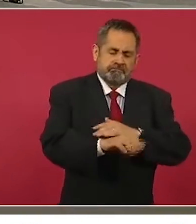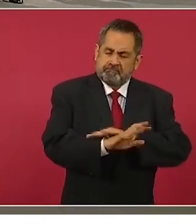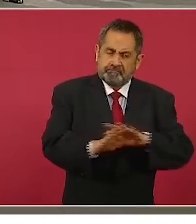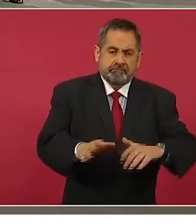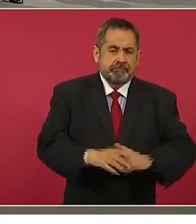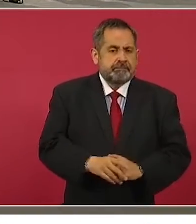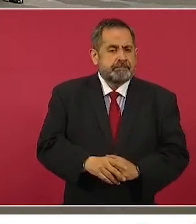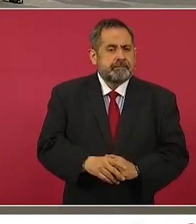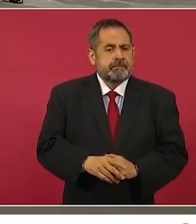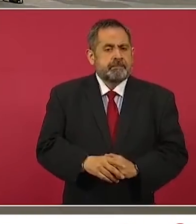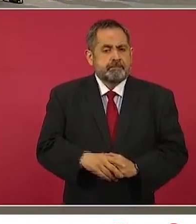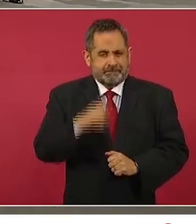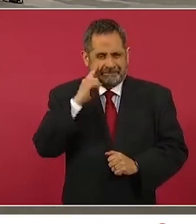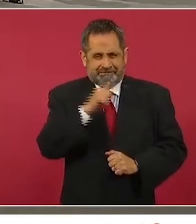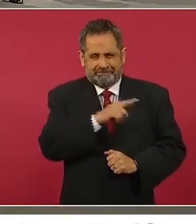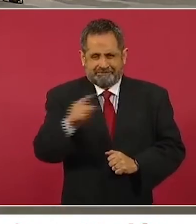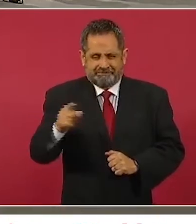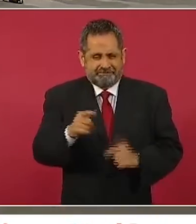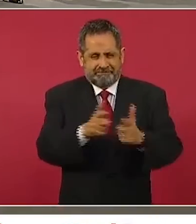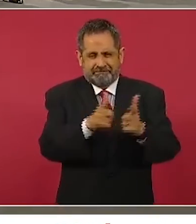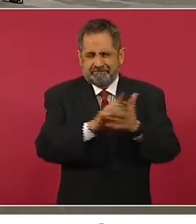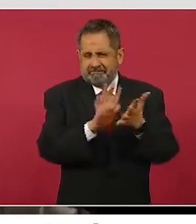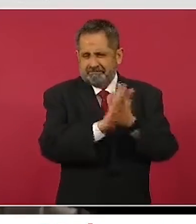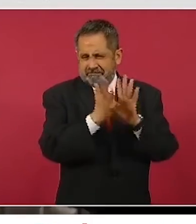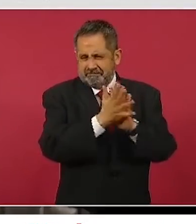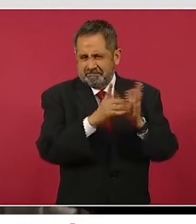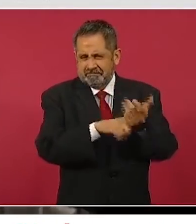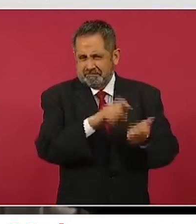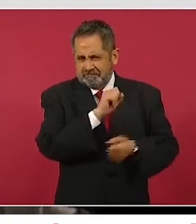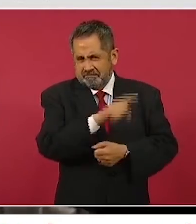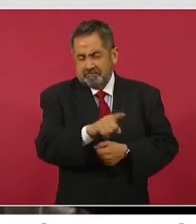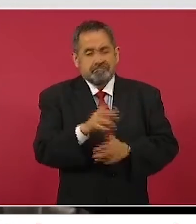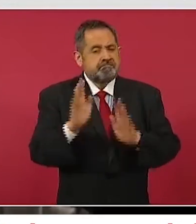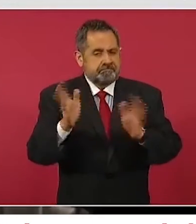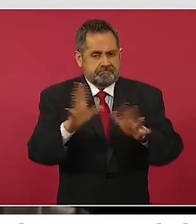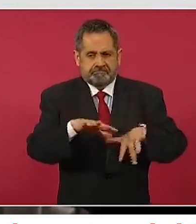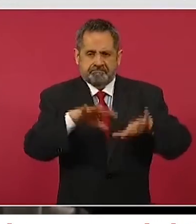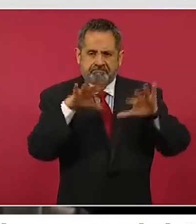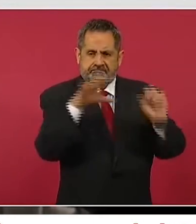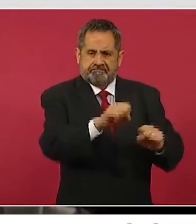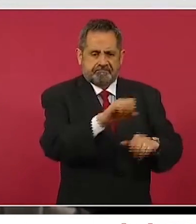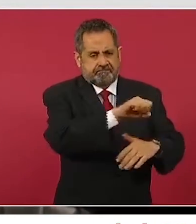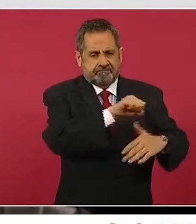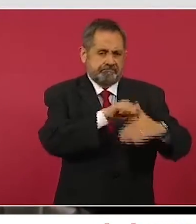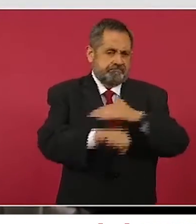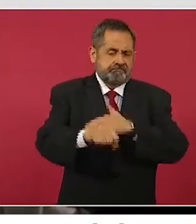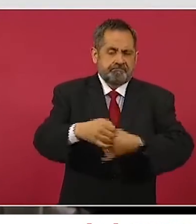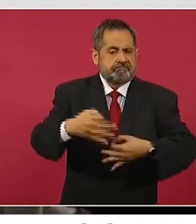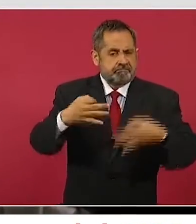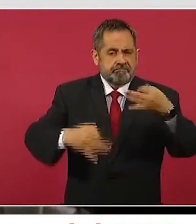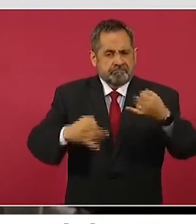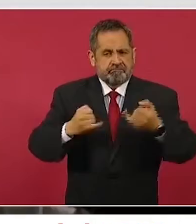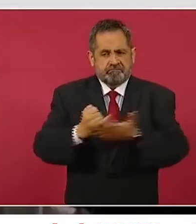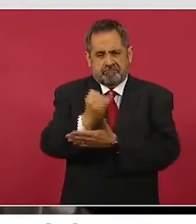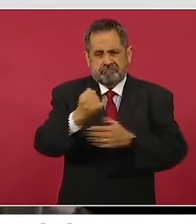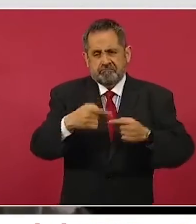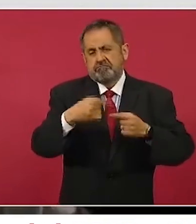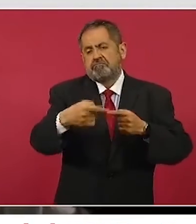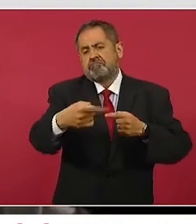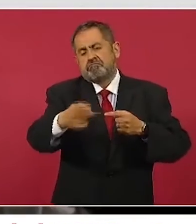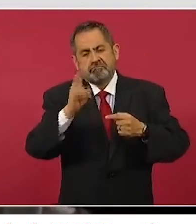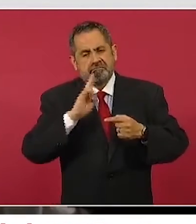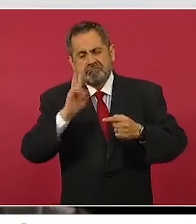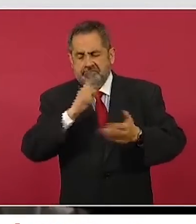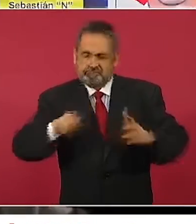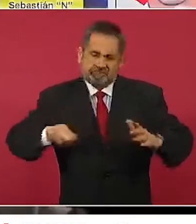Es toda la célula de secuestradores que ya están vinculados a proceso y se espera una sentencia